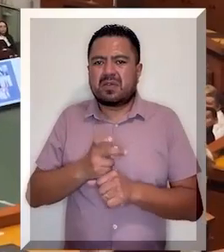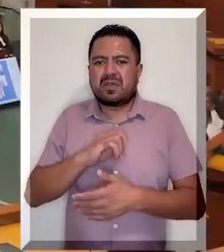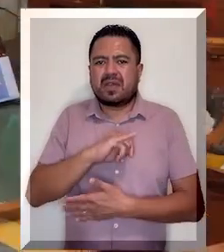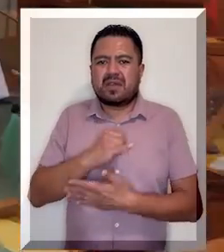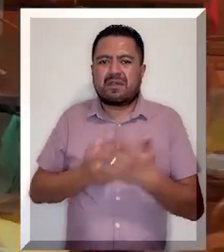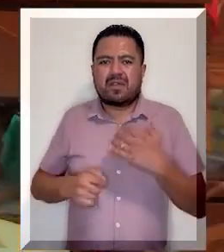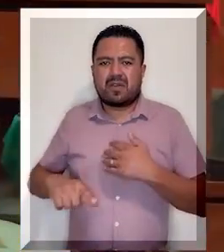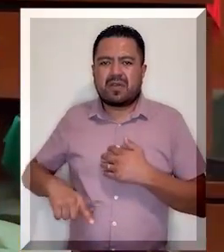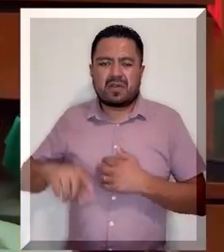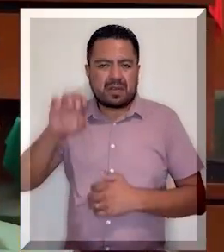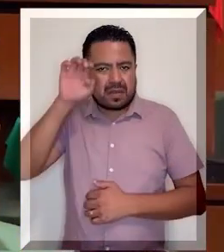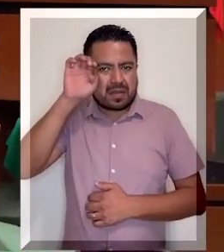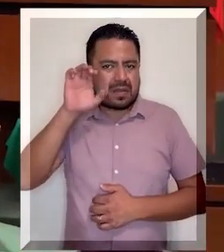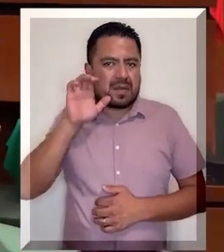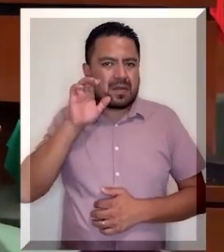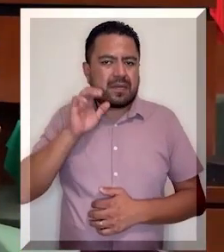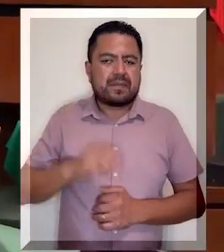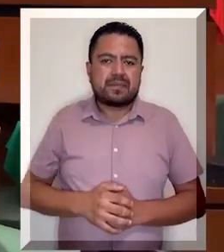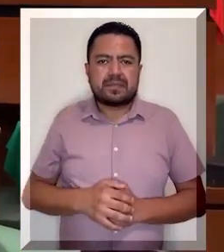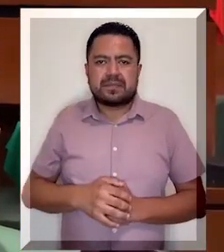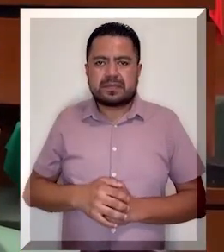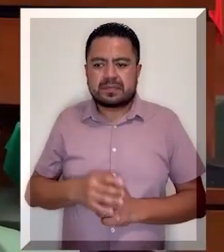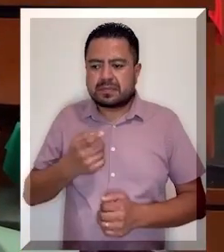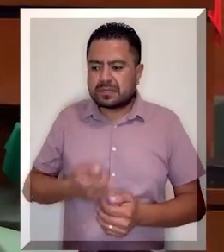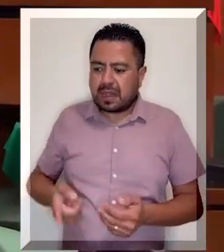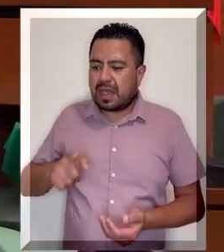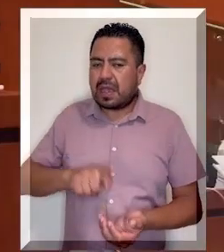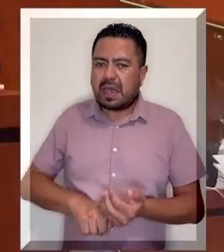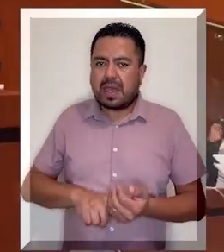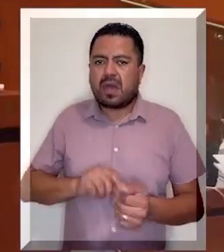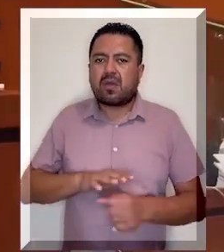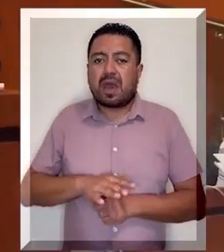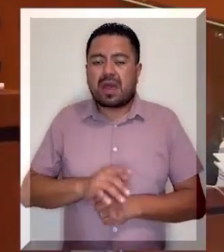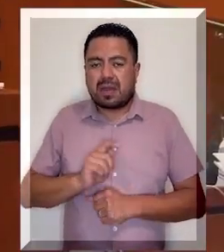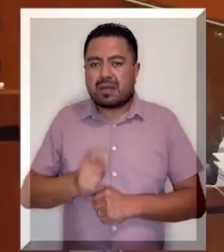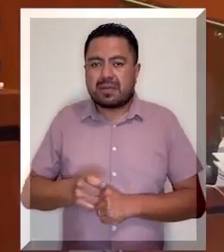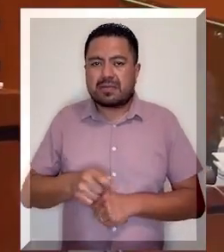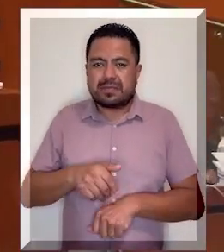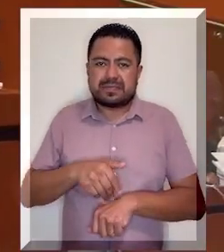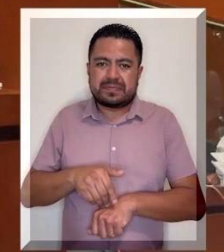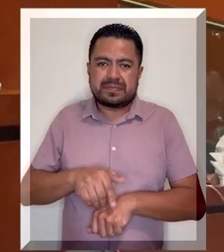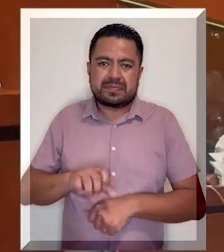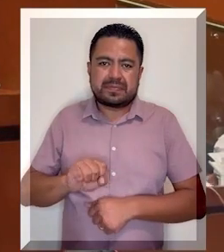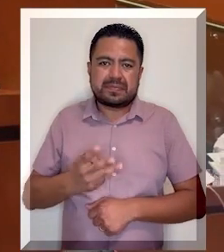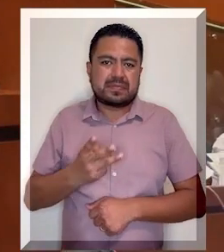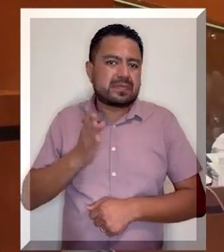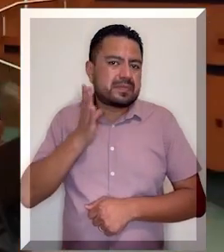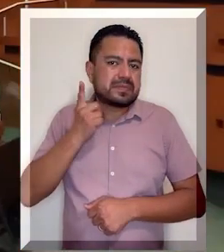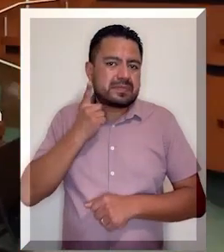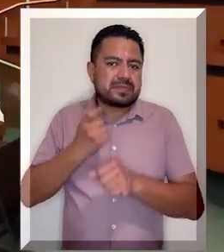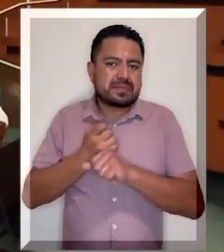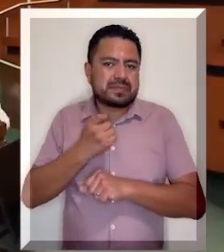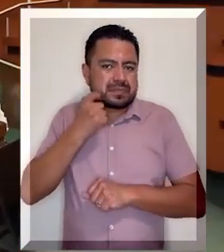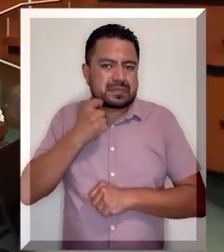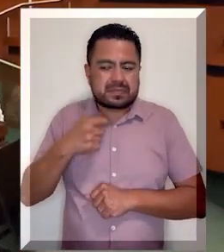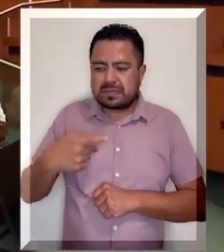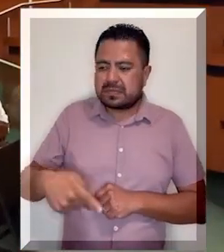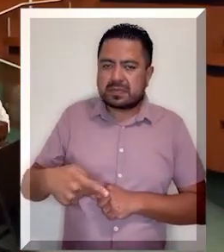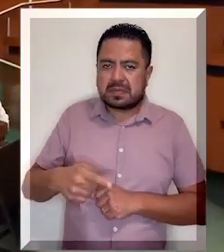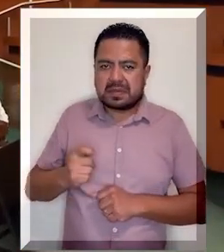informe de Evelyn Salgado Pineda, gobernadora de Guerrero, marco dentro del cual las y los integrantes de la